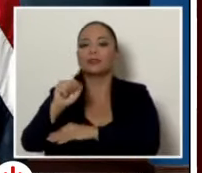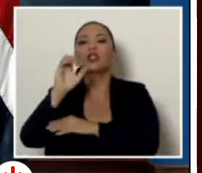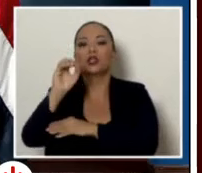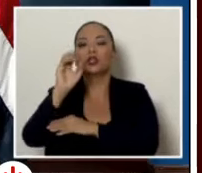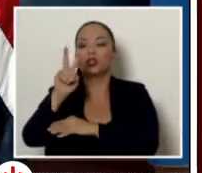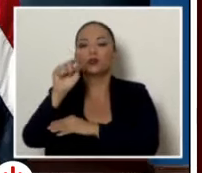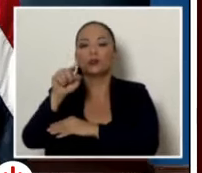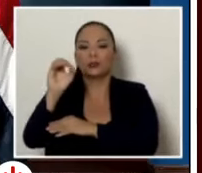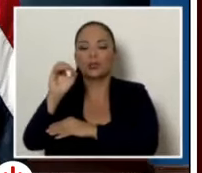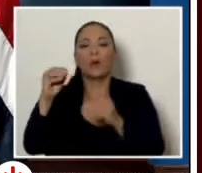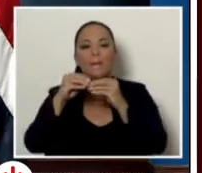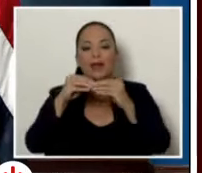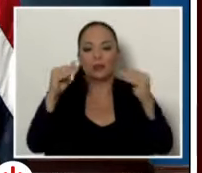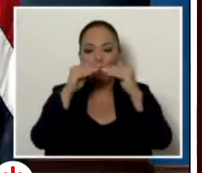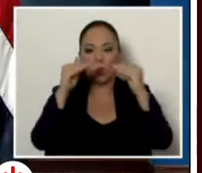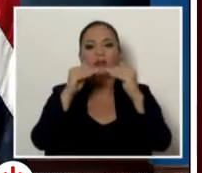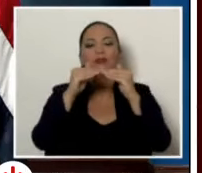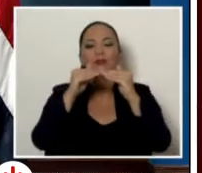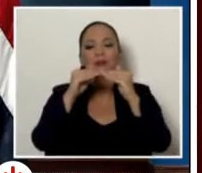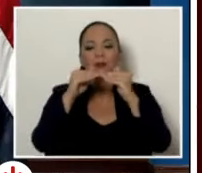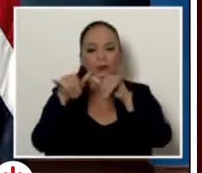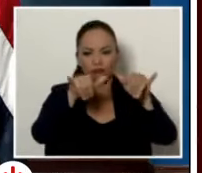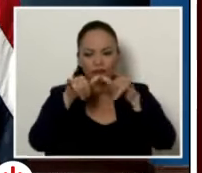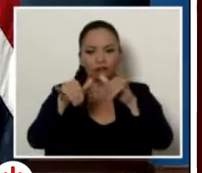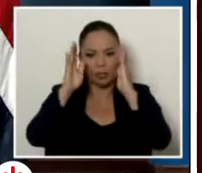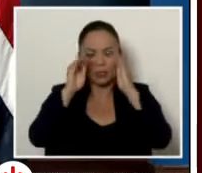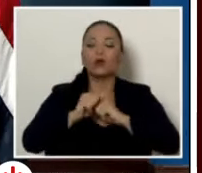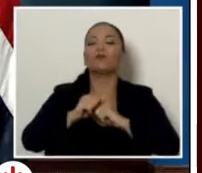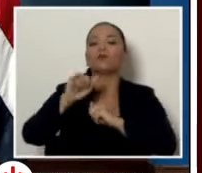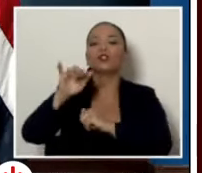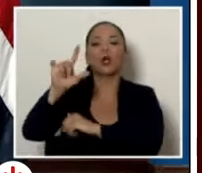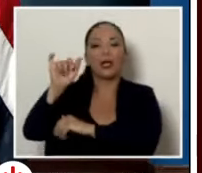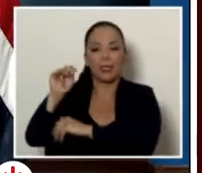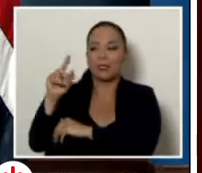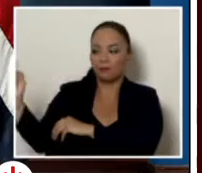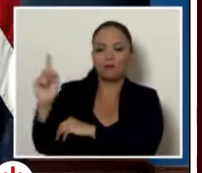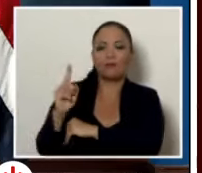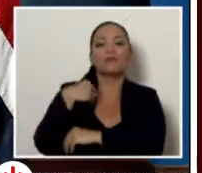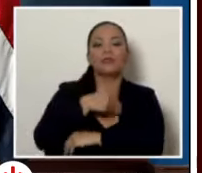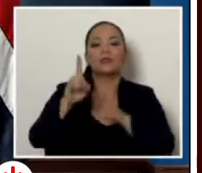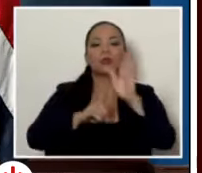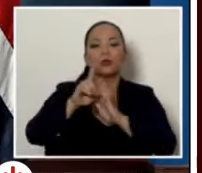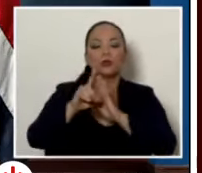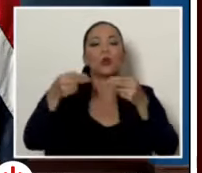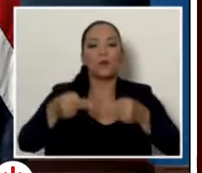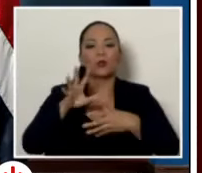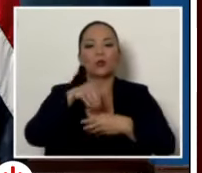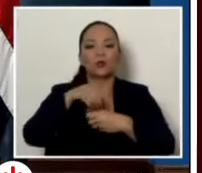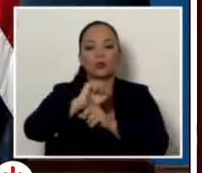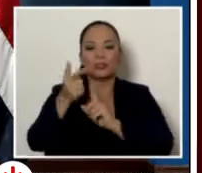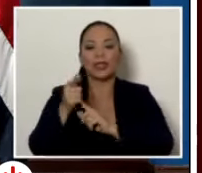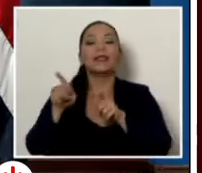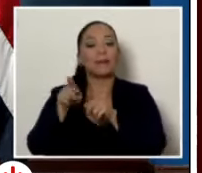más justa y equitativa. Invitamos a pasar al frente a la señora Jorleni León Marchena, Ministra de Desarrollo Humano e Inclusión Social y Presidenta